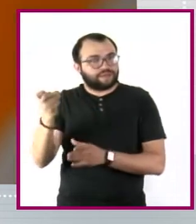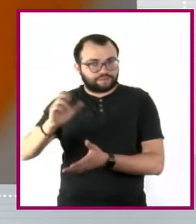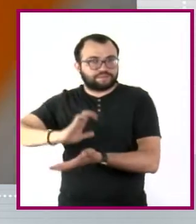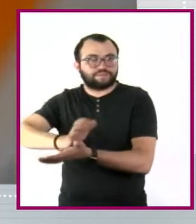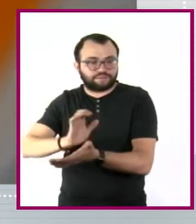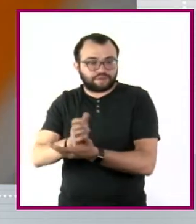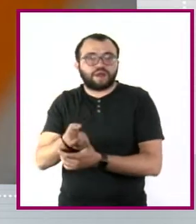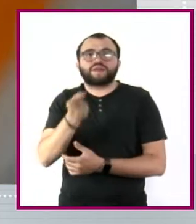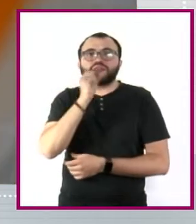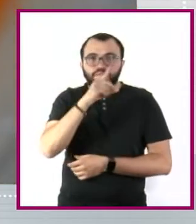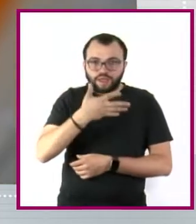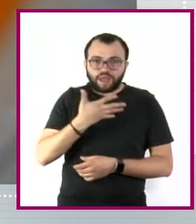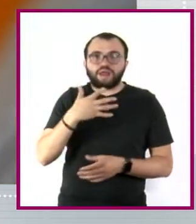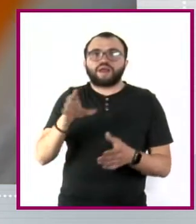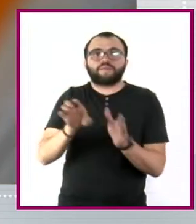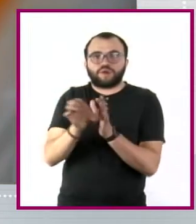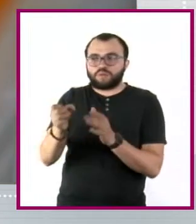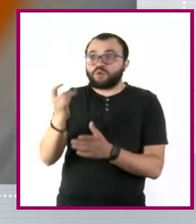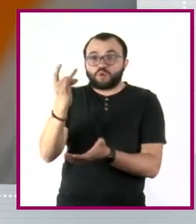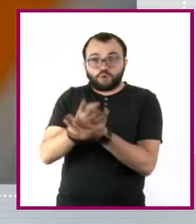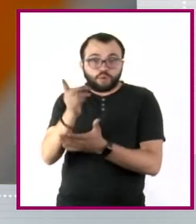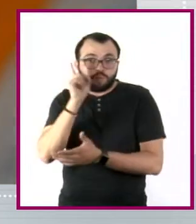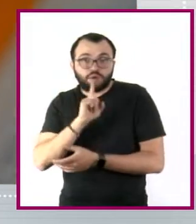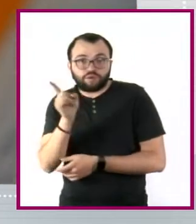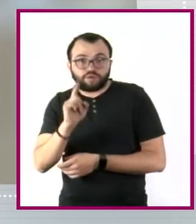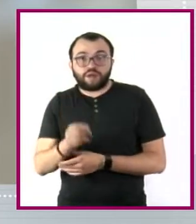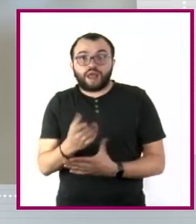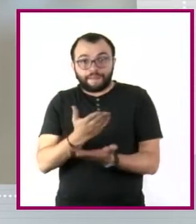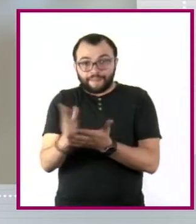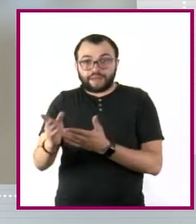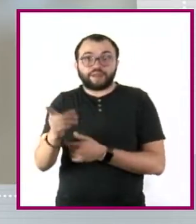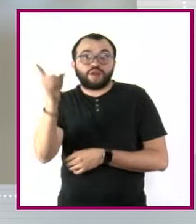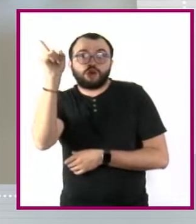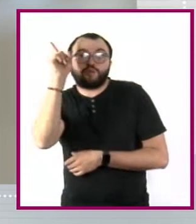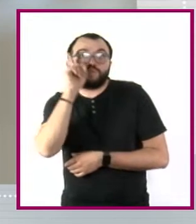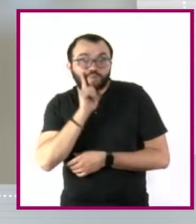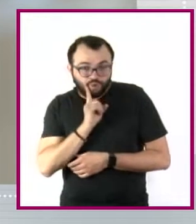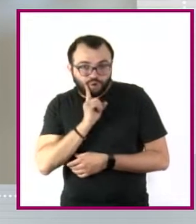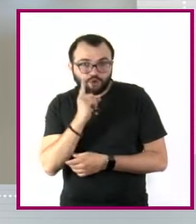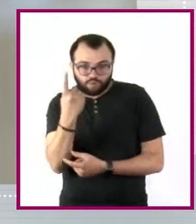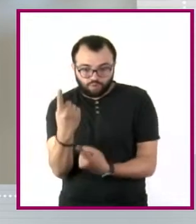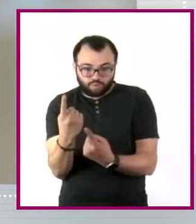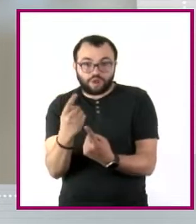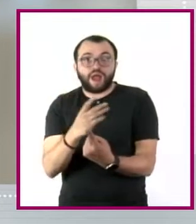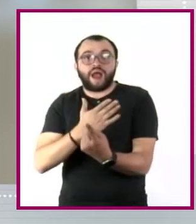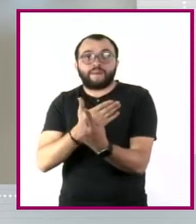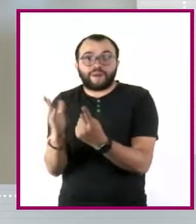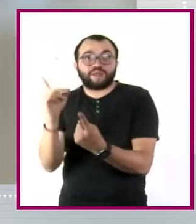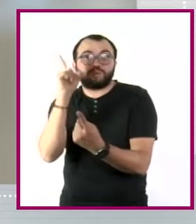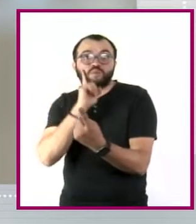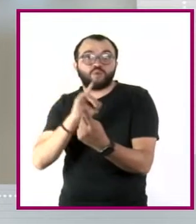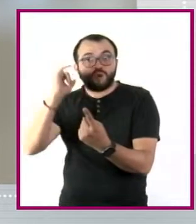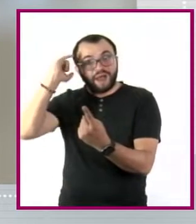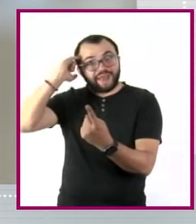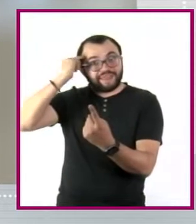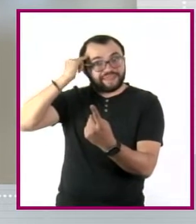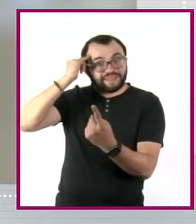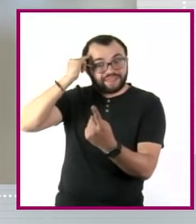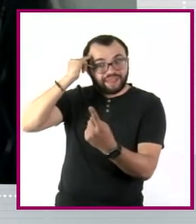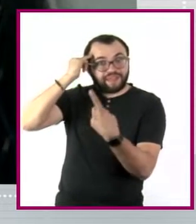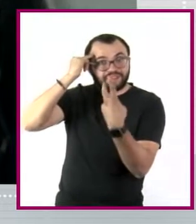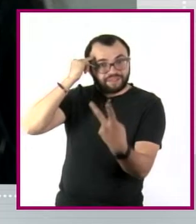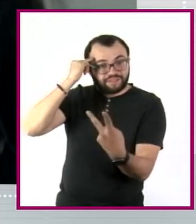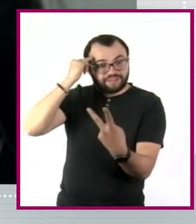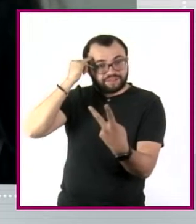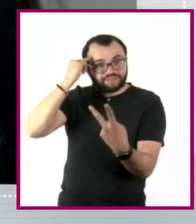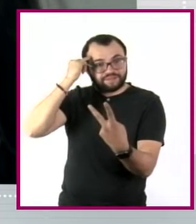se es mujer, sino ser mujer y ser mujer indígena. Pero aparte de ser mujer y ser indígena, sucede